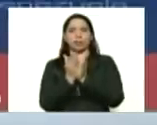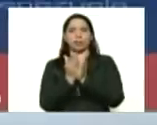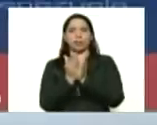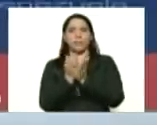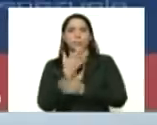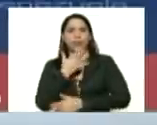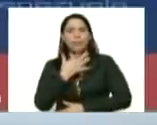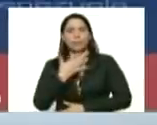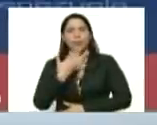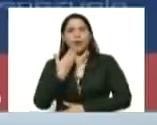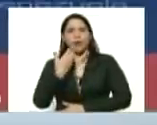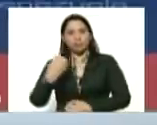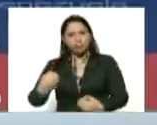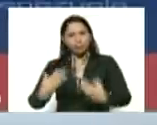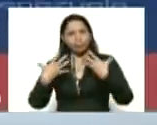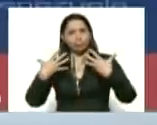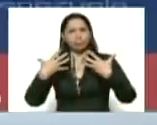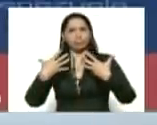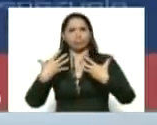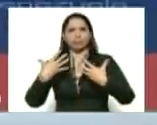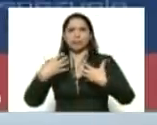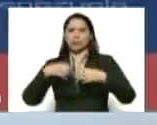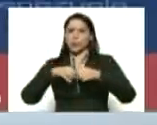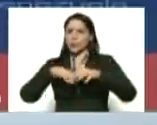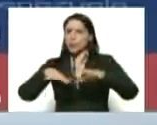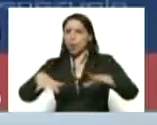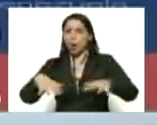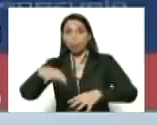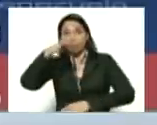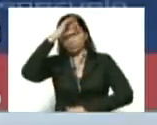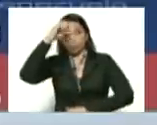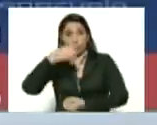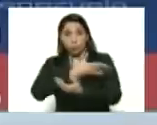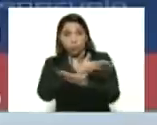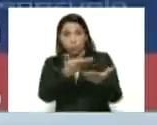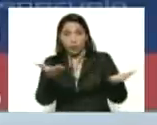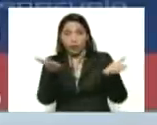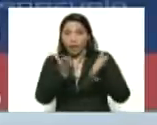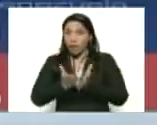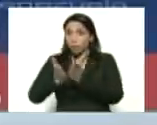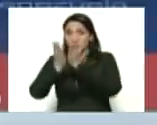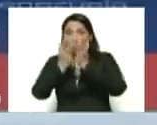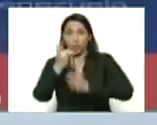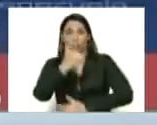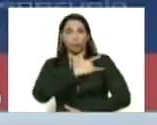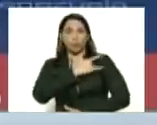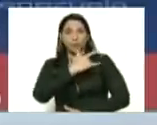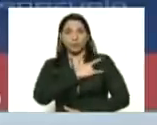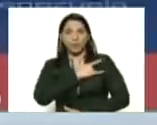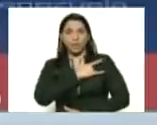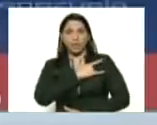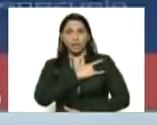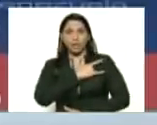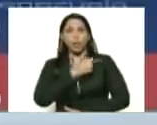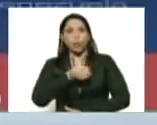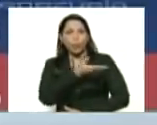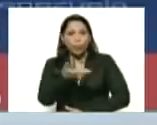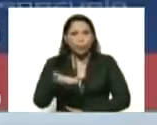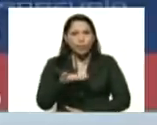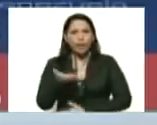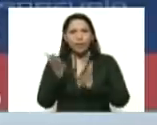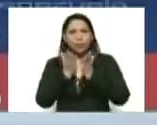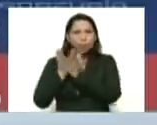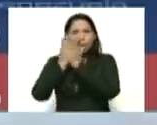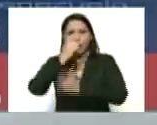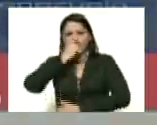pestes, los virus, las pandemias. No sé si ustedes lo estudian en la carrera, en la universidad. Y han estudiado la gripe española.